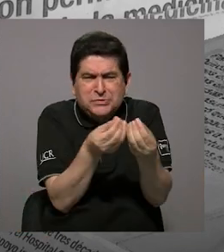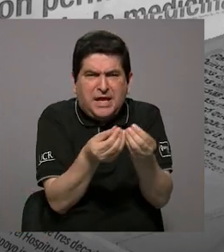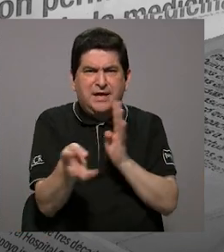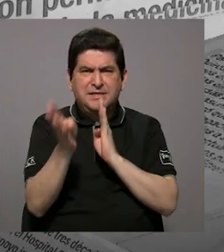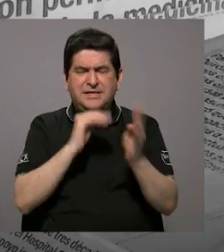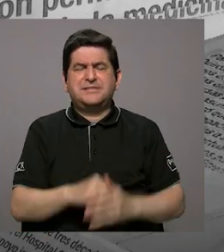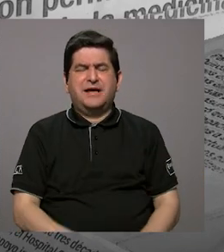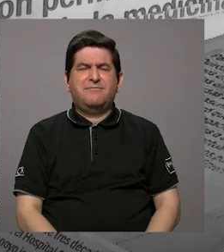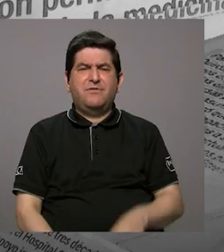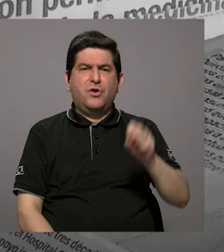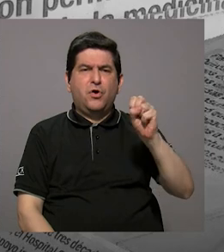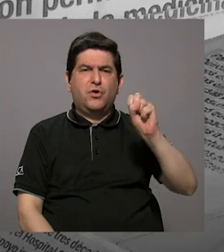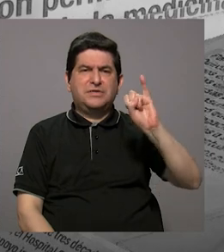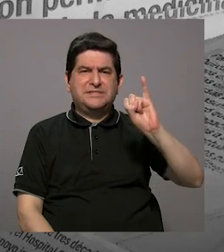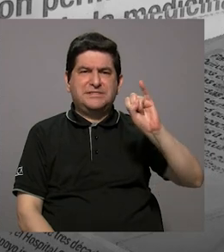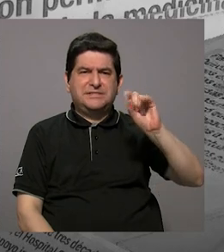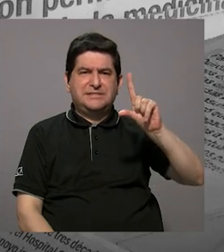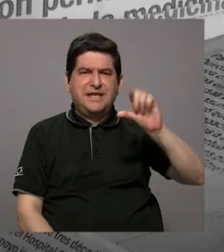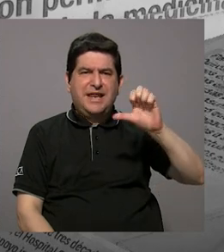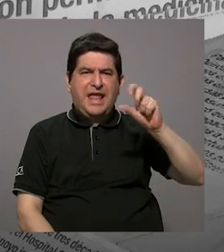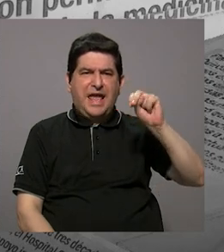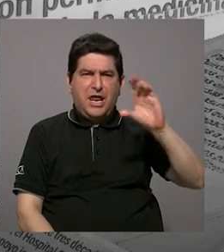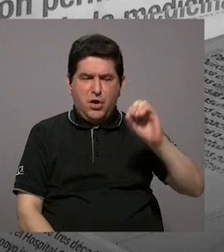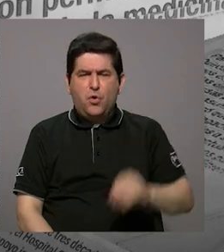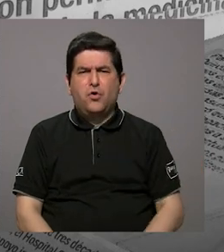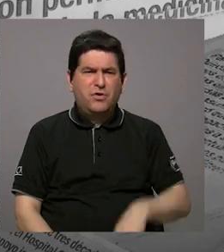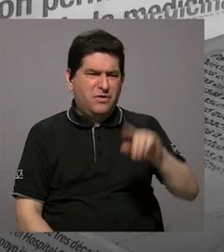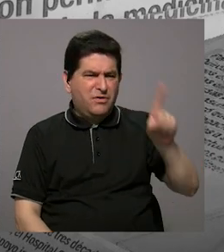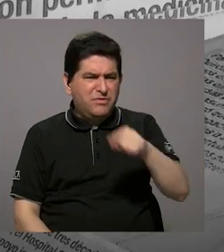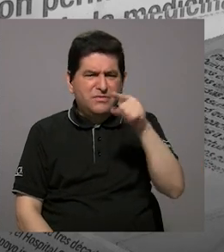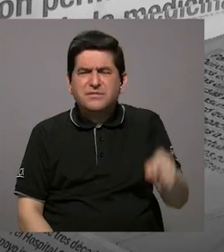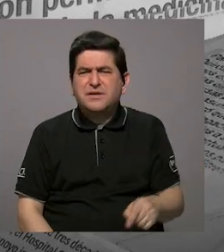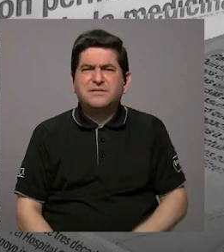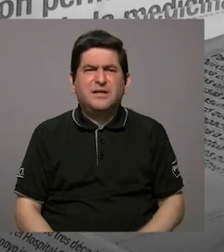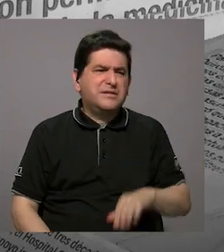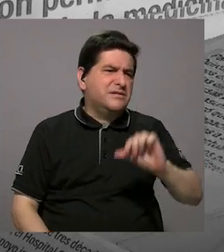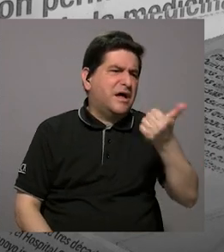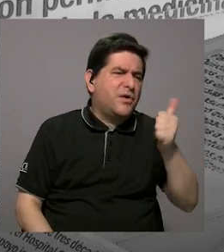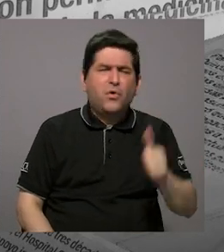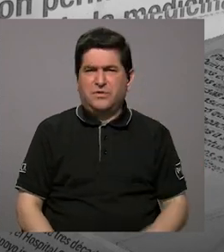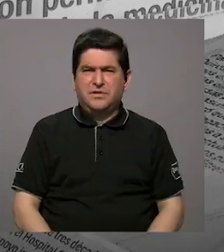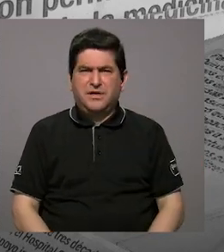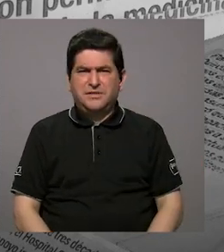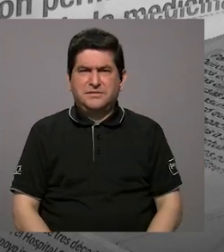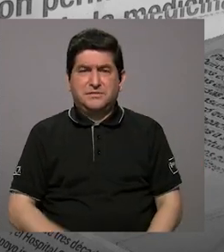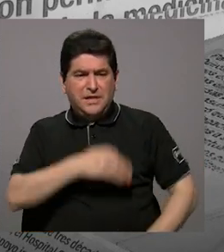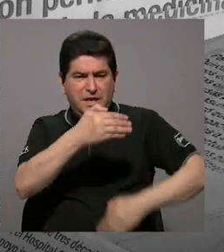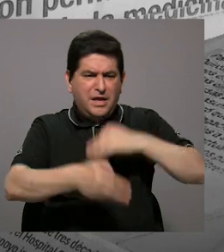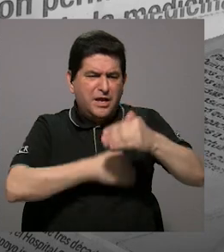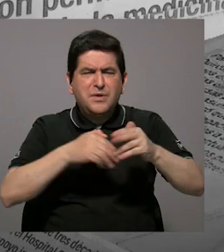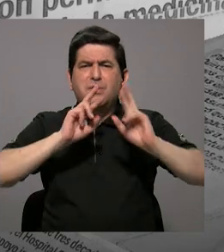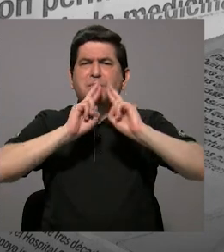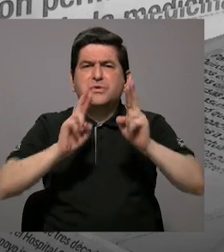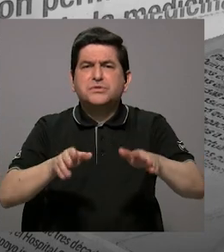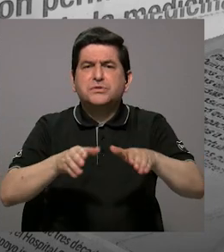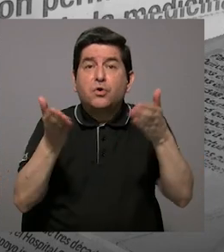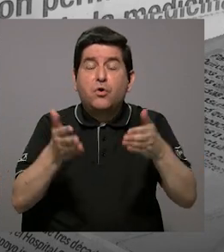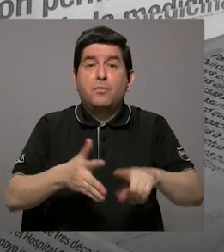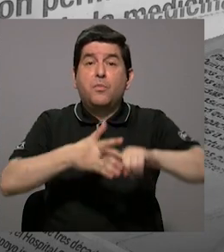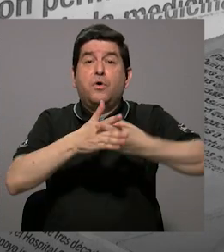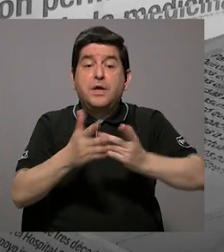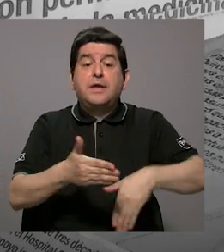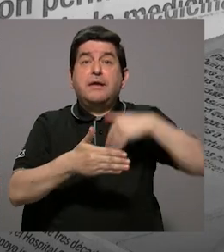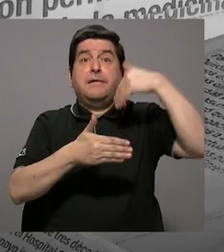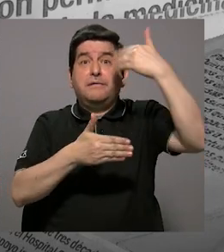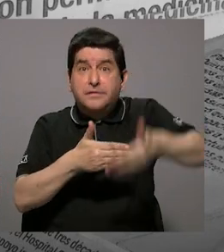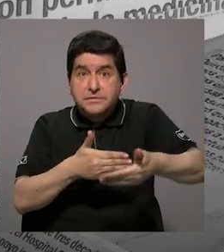efectivamente se habló de silenos, qué descartaron, cómo fue ya finalmente el resultado para